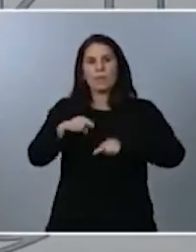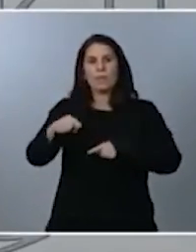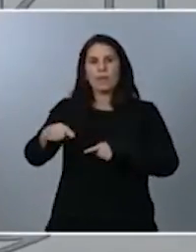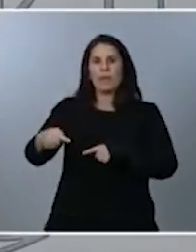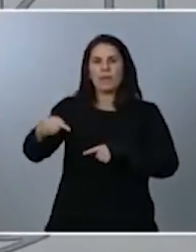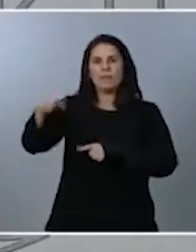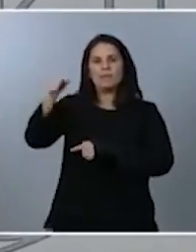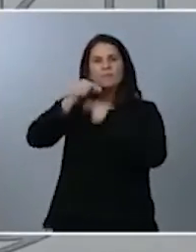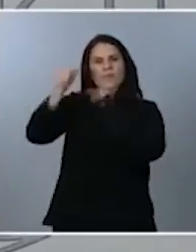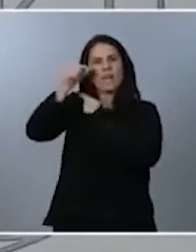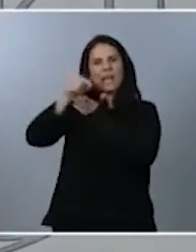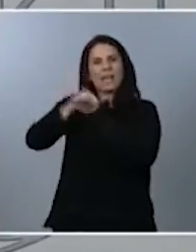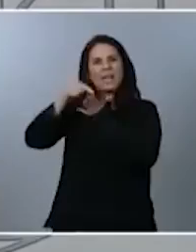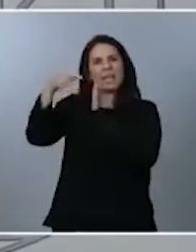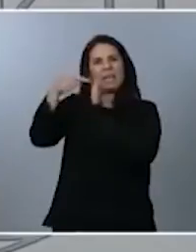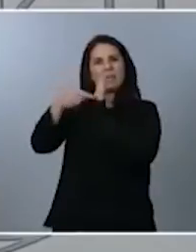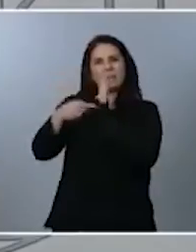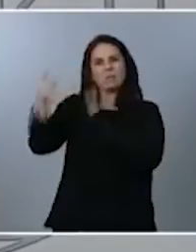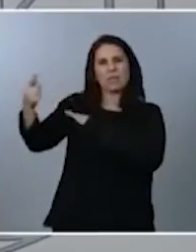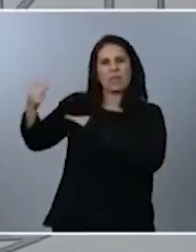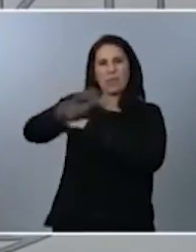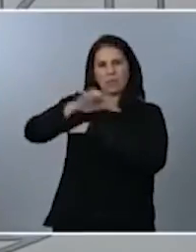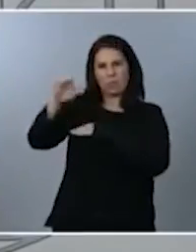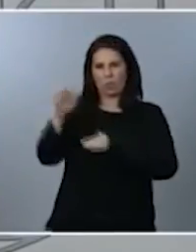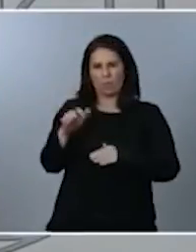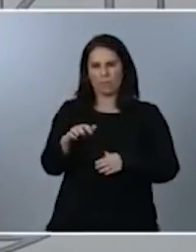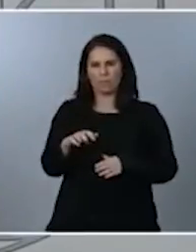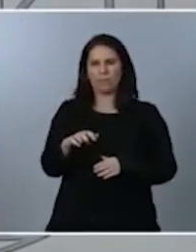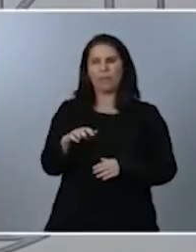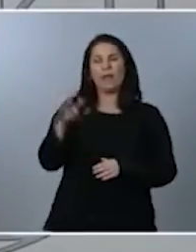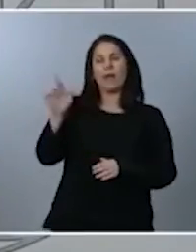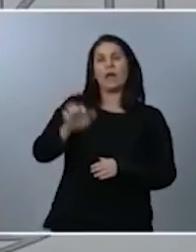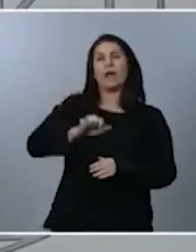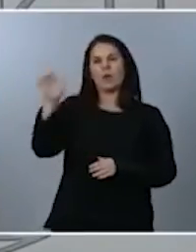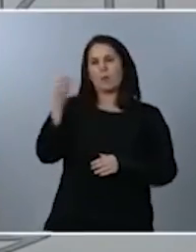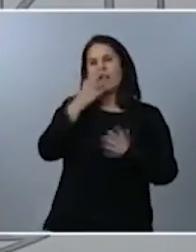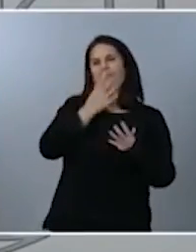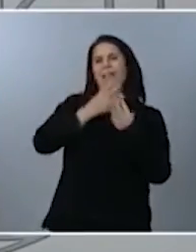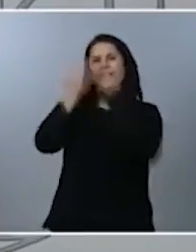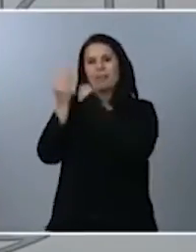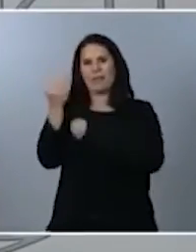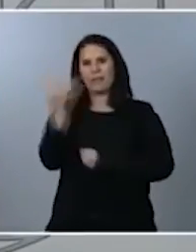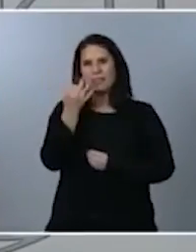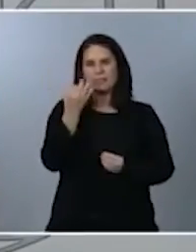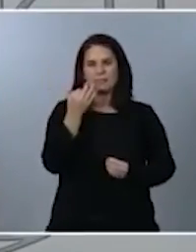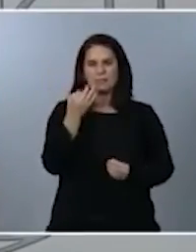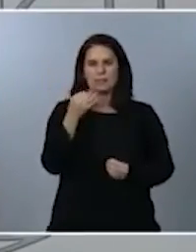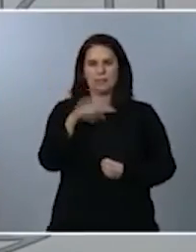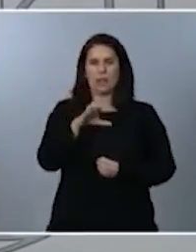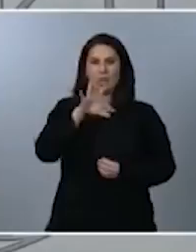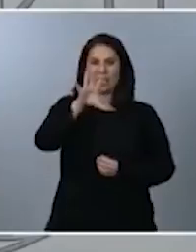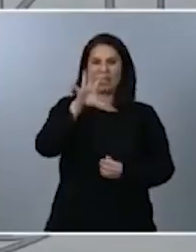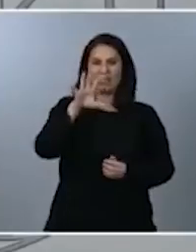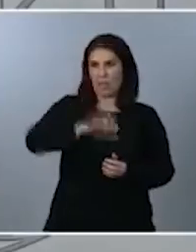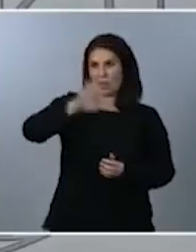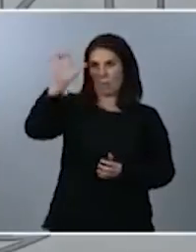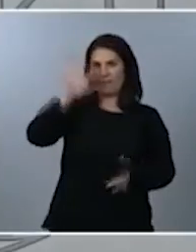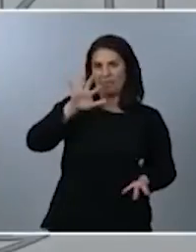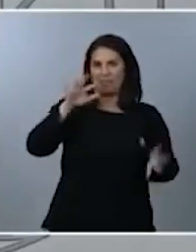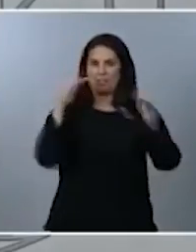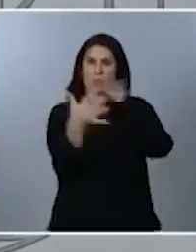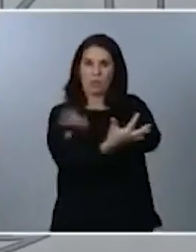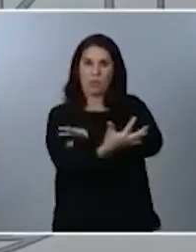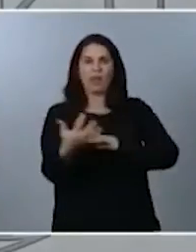básicamente entiende que las transformaciones del continente tienen que ir dirigidas a la